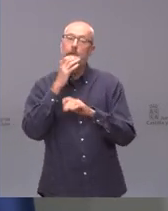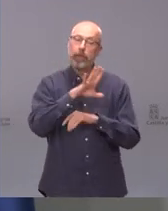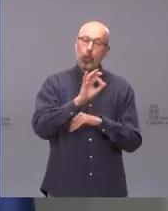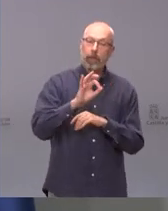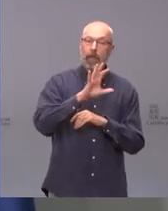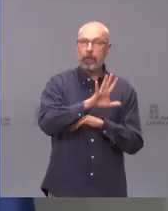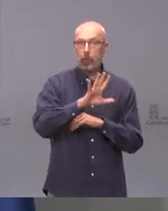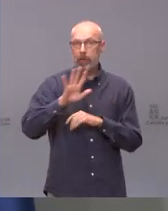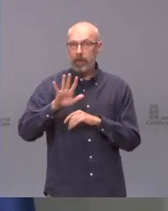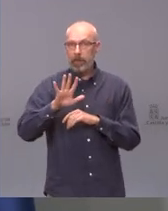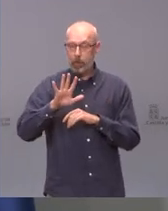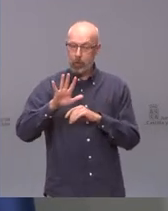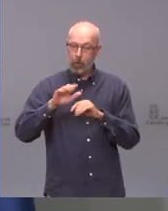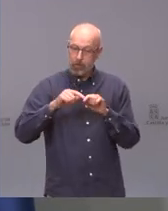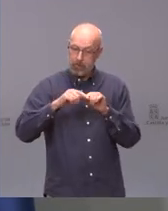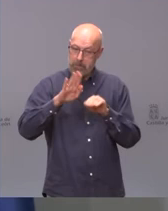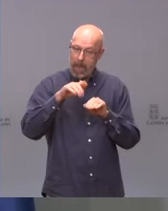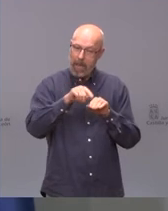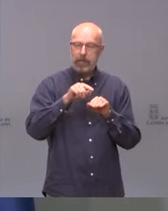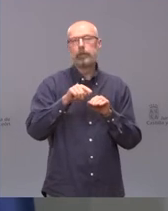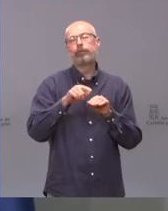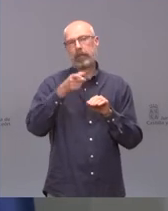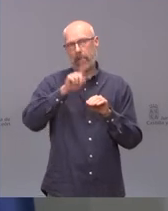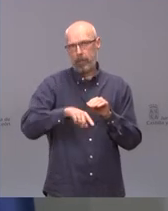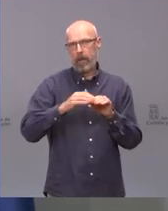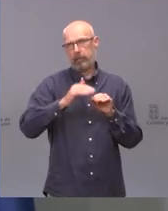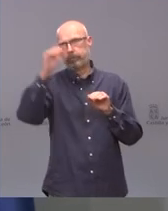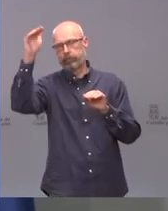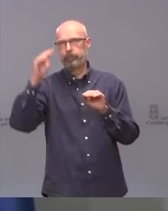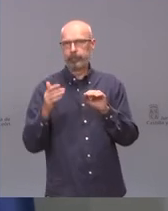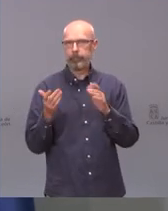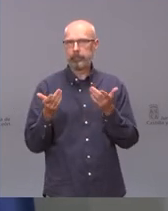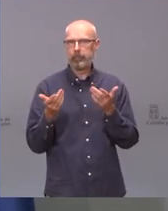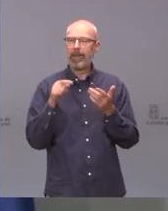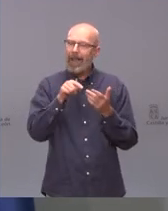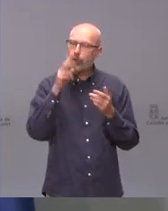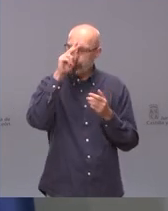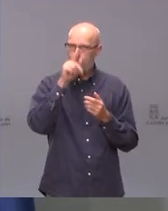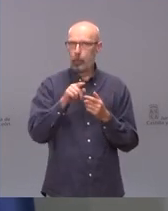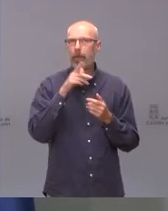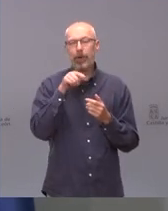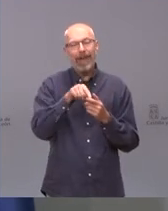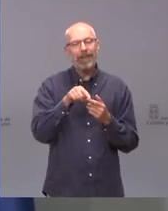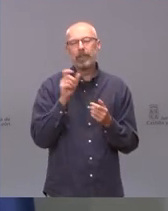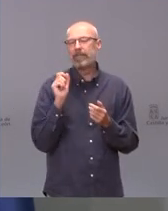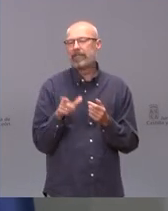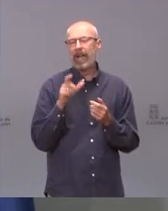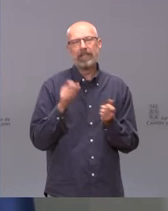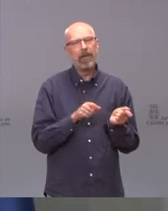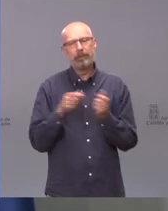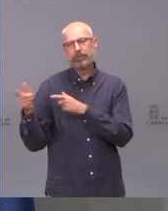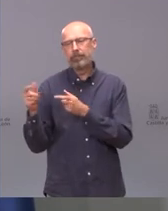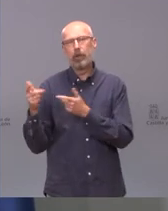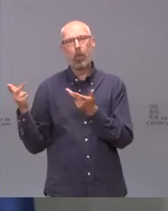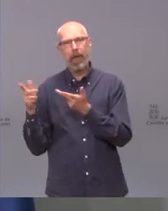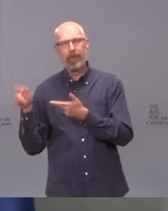ingresados y en la UBI. Y eso es lo que nos preocupa. Y yo creo que si mantenemos este ritmo, este porcentaje